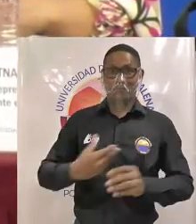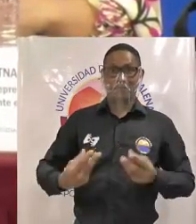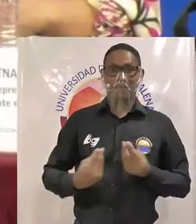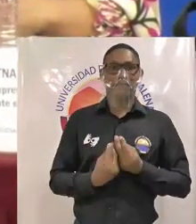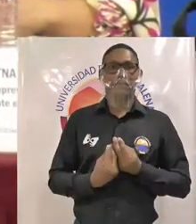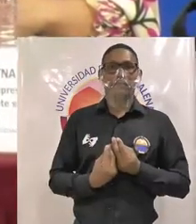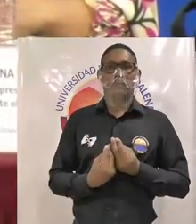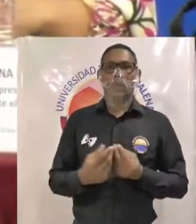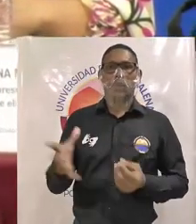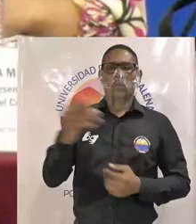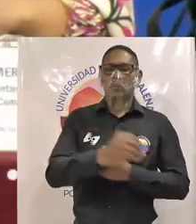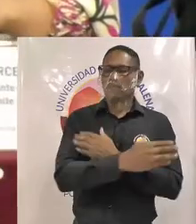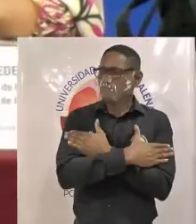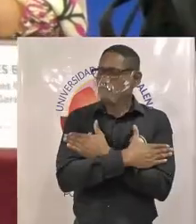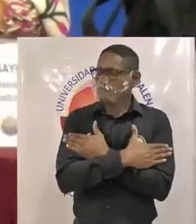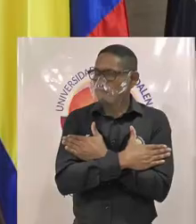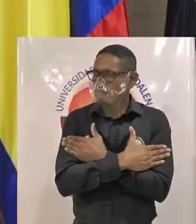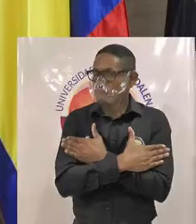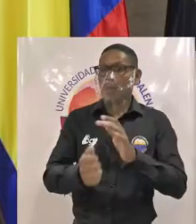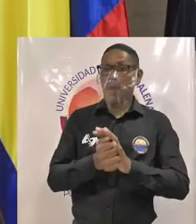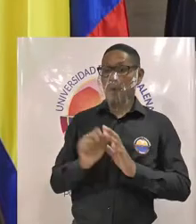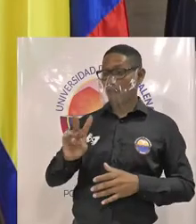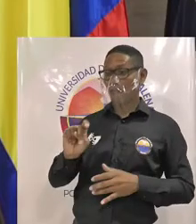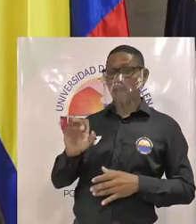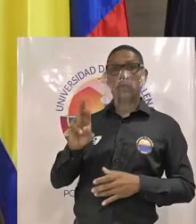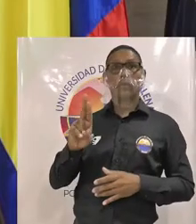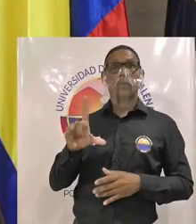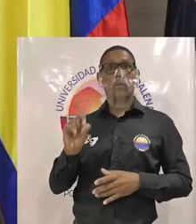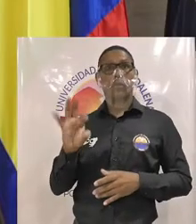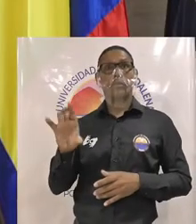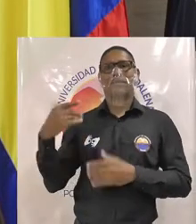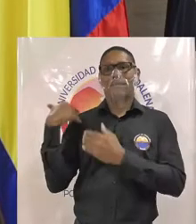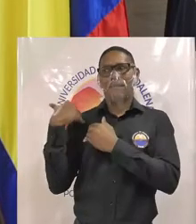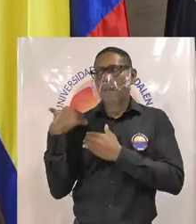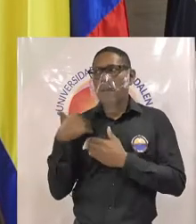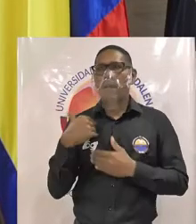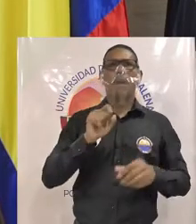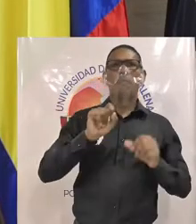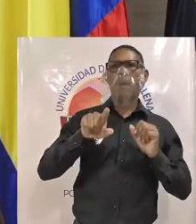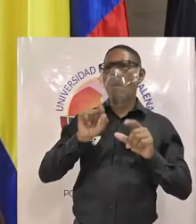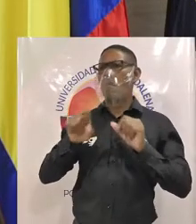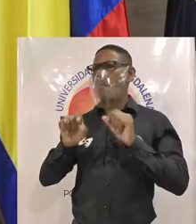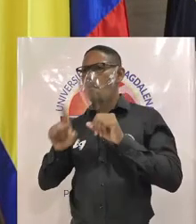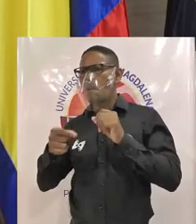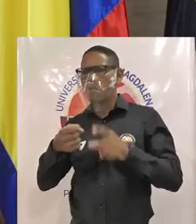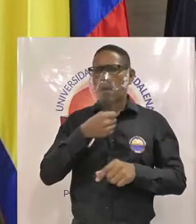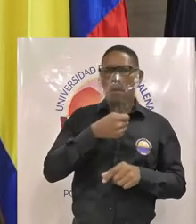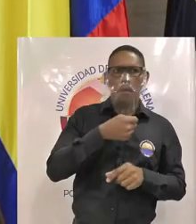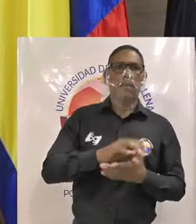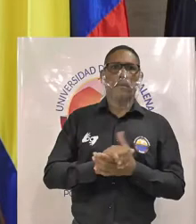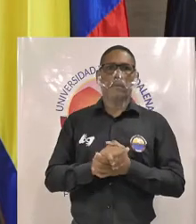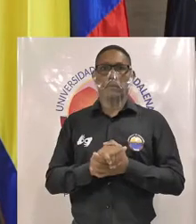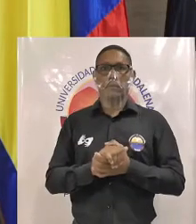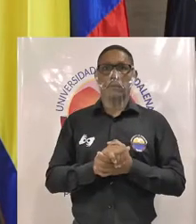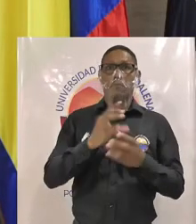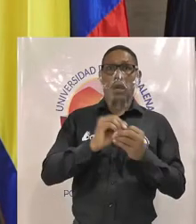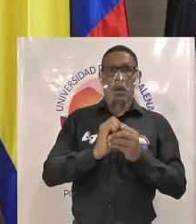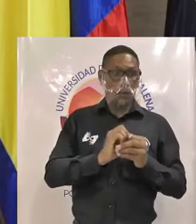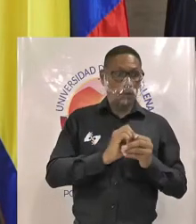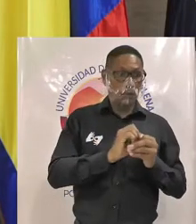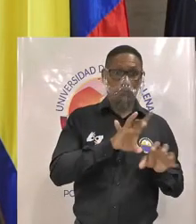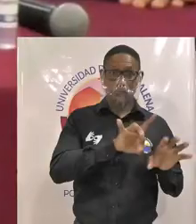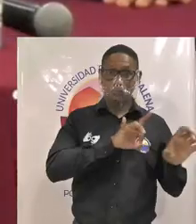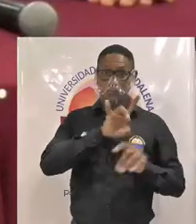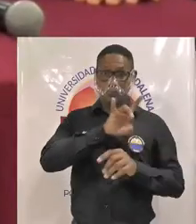Saludamos de manera muy especial al comunicador social Víctor López Aroca quien moderará este foro Los candidatos principales y suplentes que nos